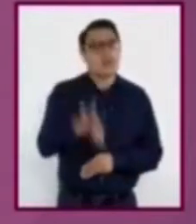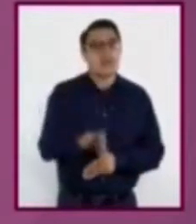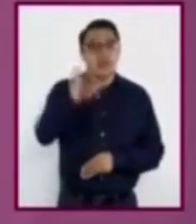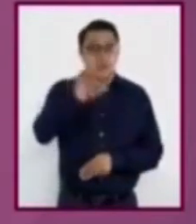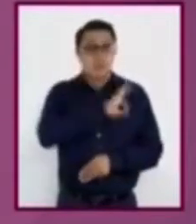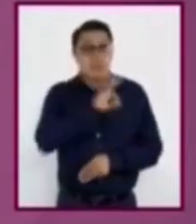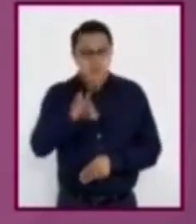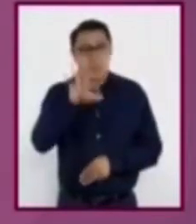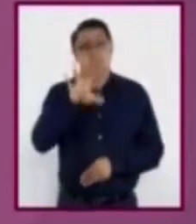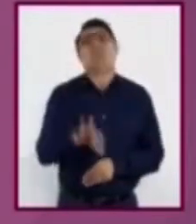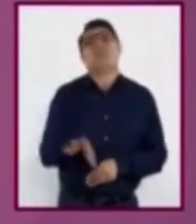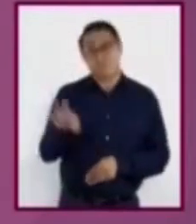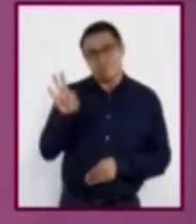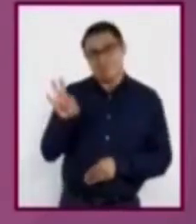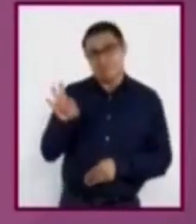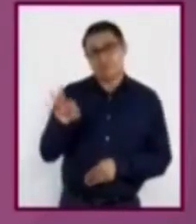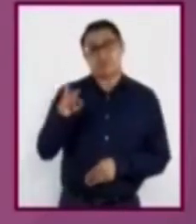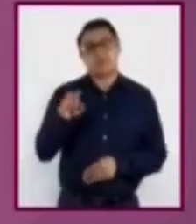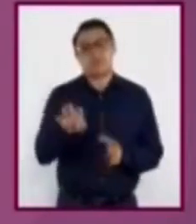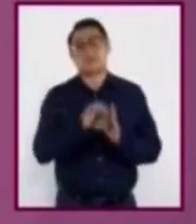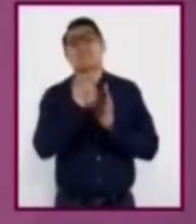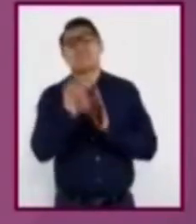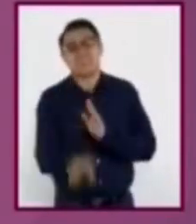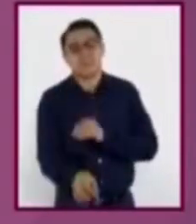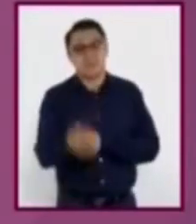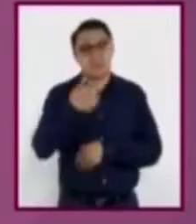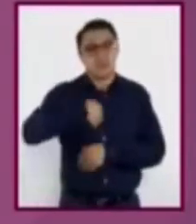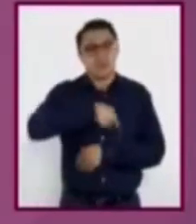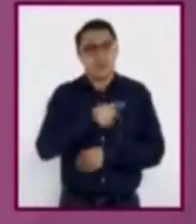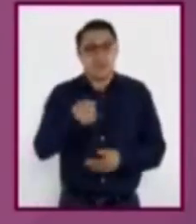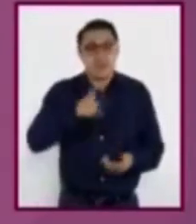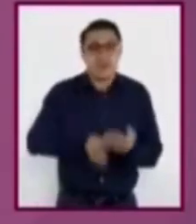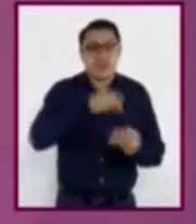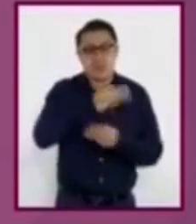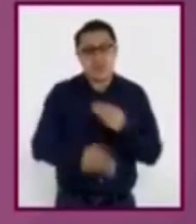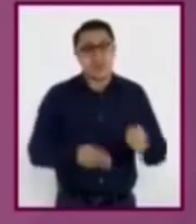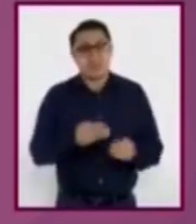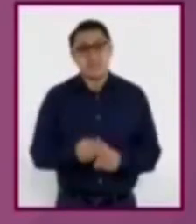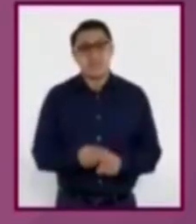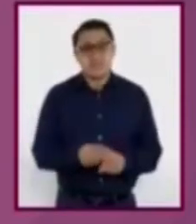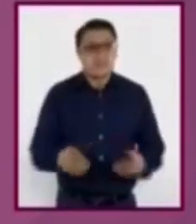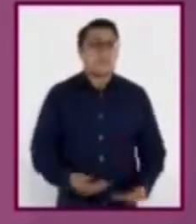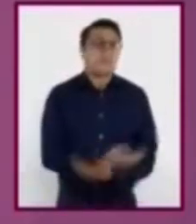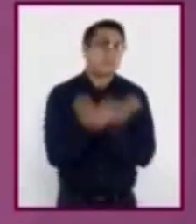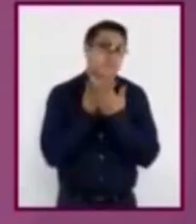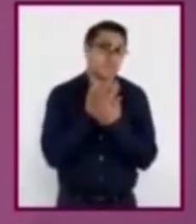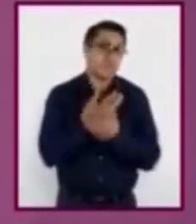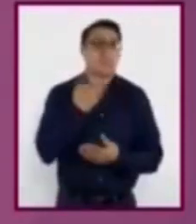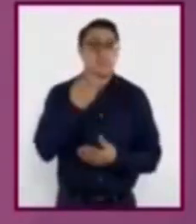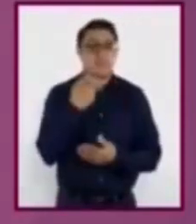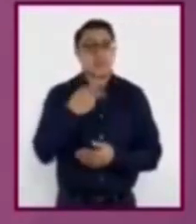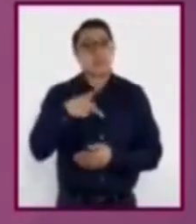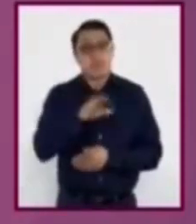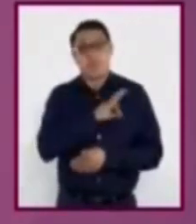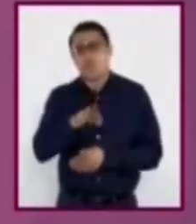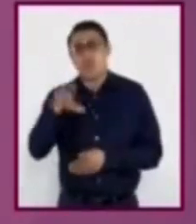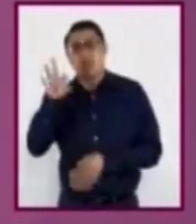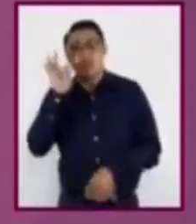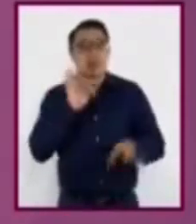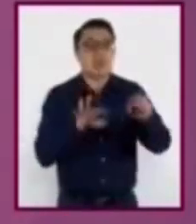cual podemos elegir. Nosotros elegimos dentro de un mundo y de unas circunstancias que no hemos elegido y eso es lo juego de la libertad.